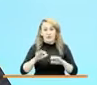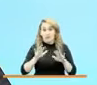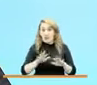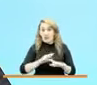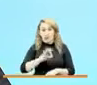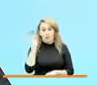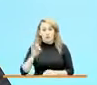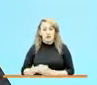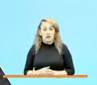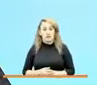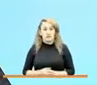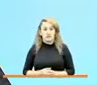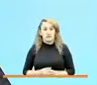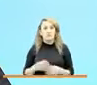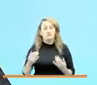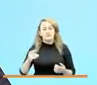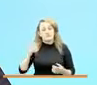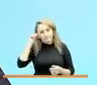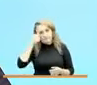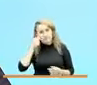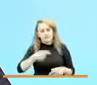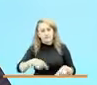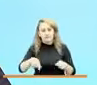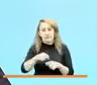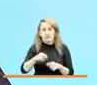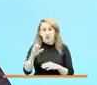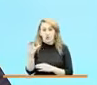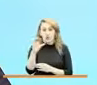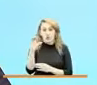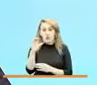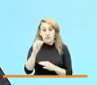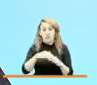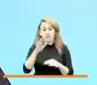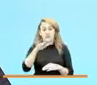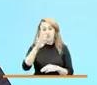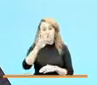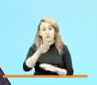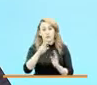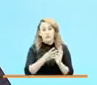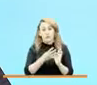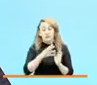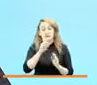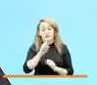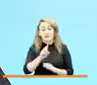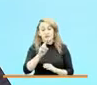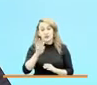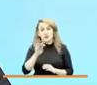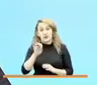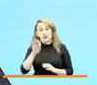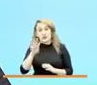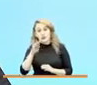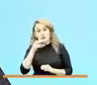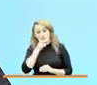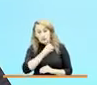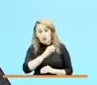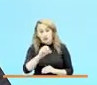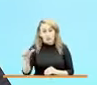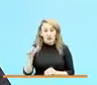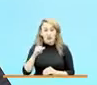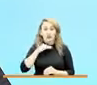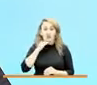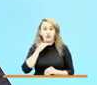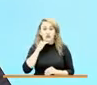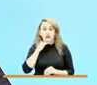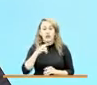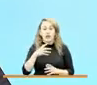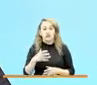Pero yo también quiero hacer un recorderis. Y es que en Colombia hay más de 4,199 niños, niñas y adolescentes que están en condiciones de